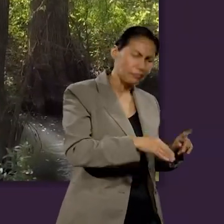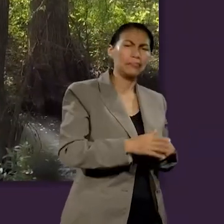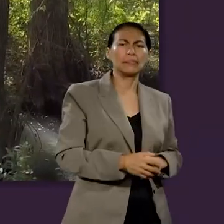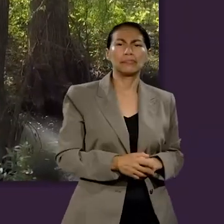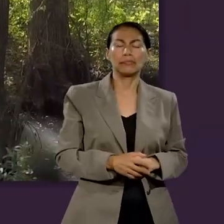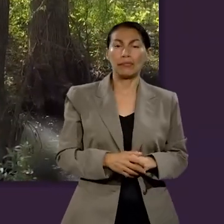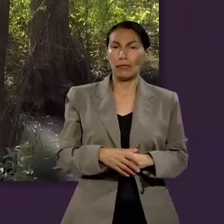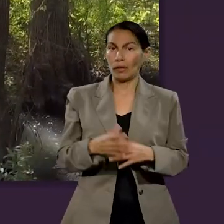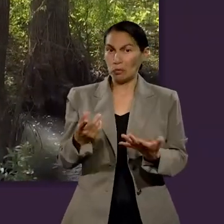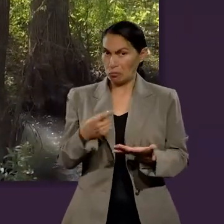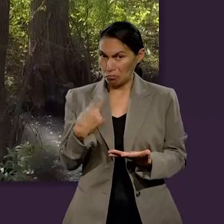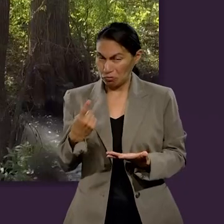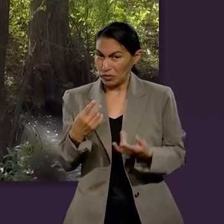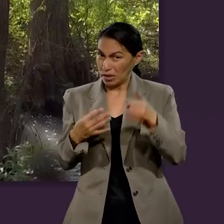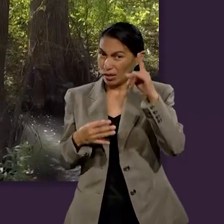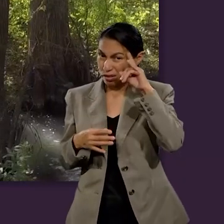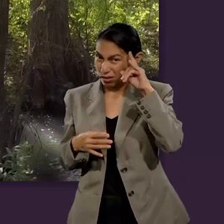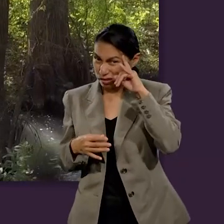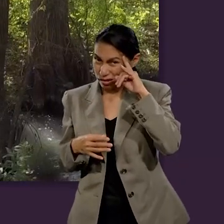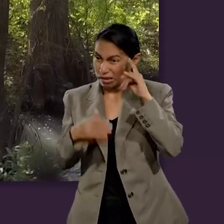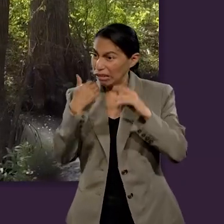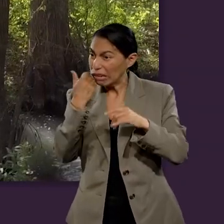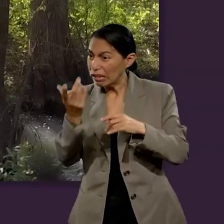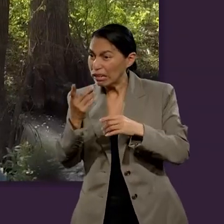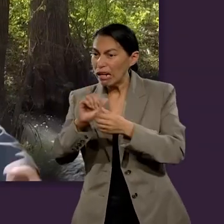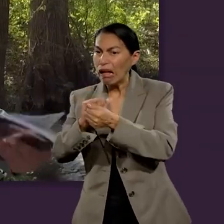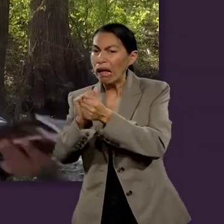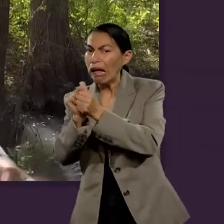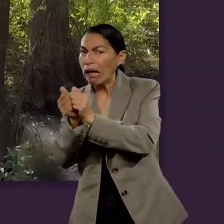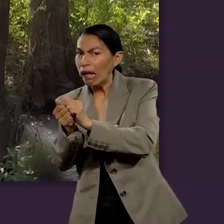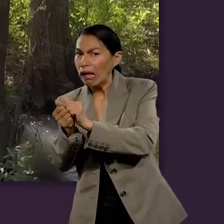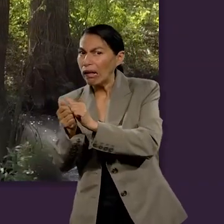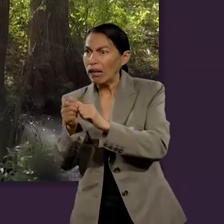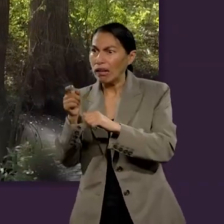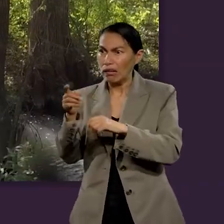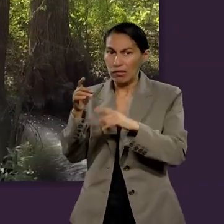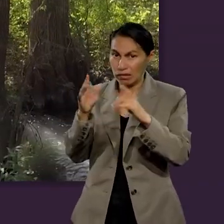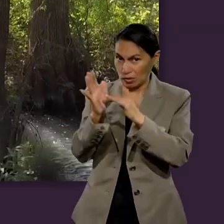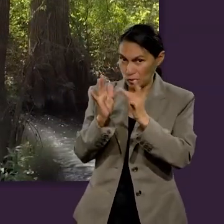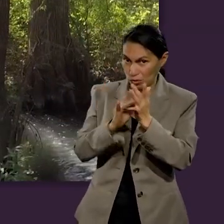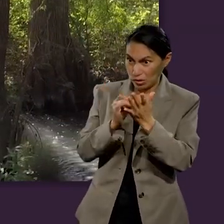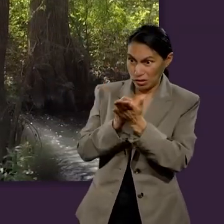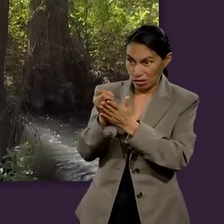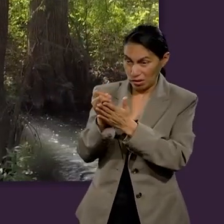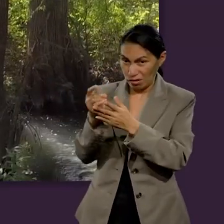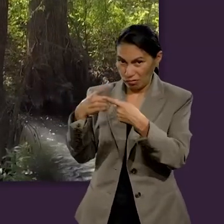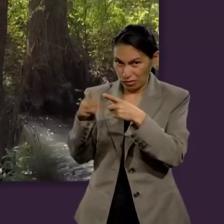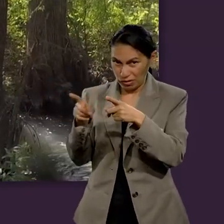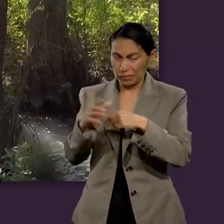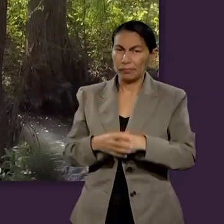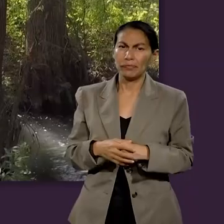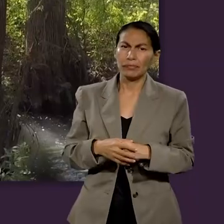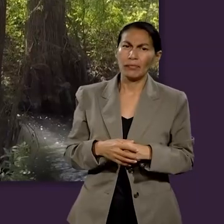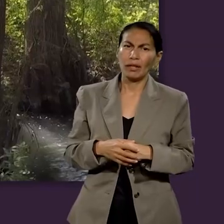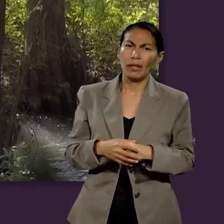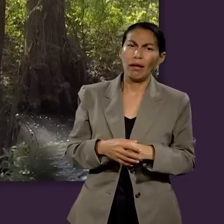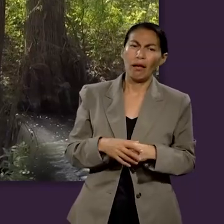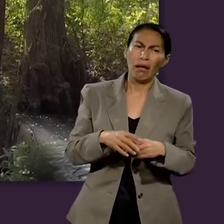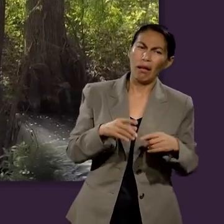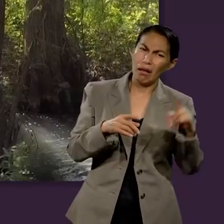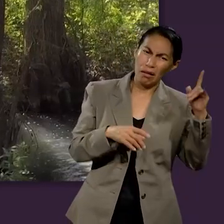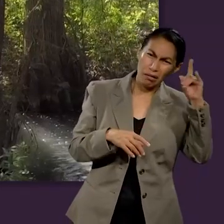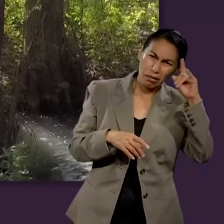lo hiciera regresarse al cielo y dejar al ser humano hundido en su miseria y en la mano de Satanás. Cuando decide ir adelante,